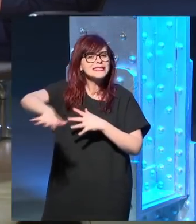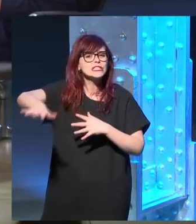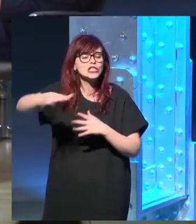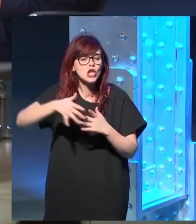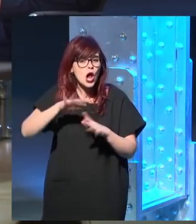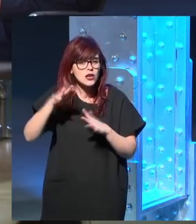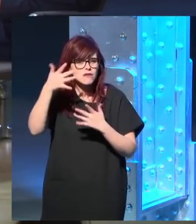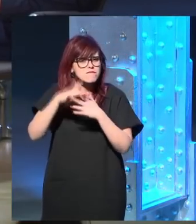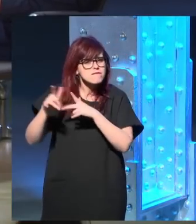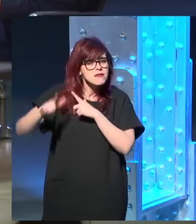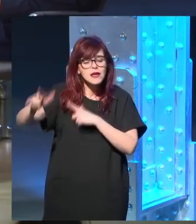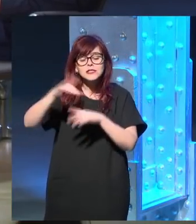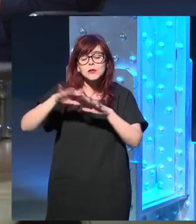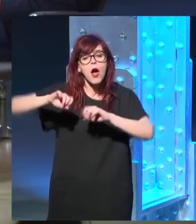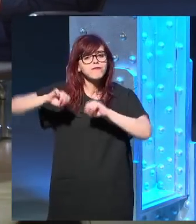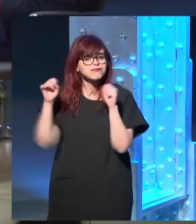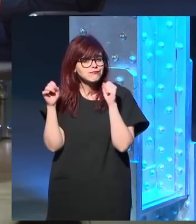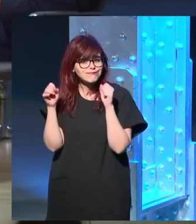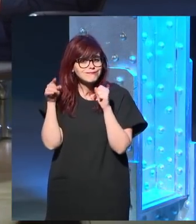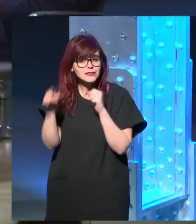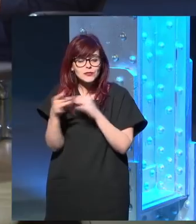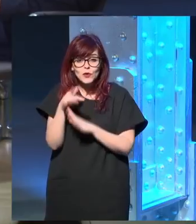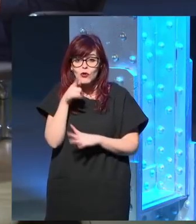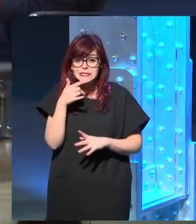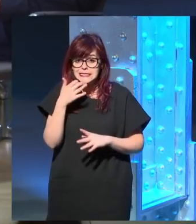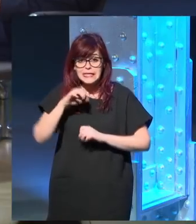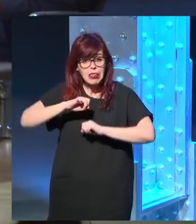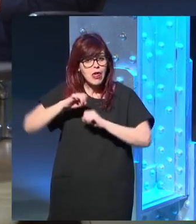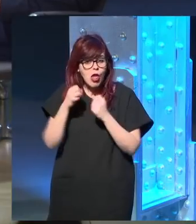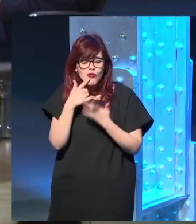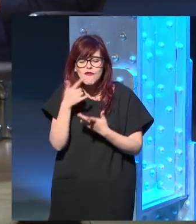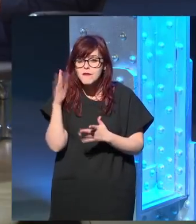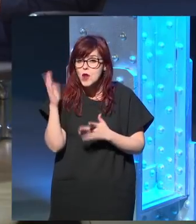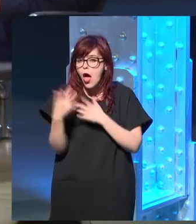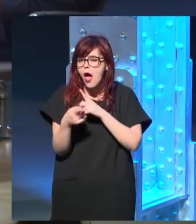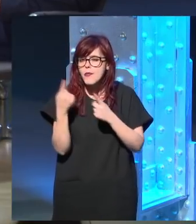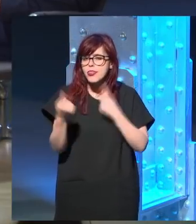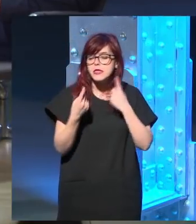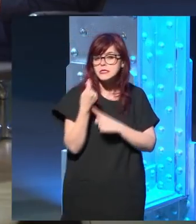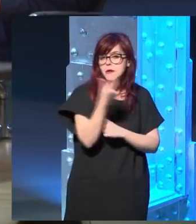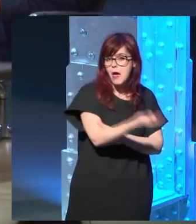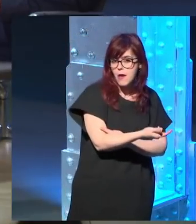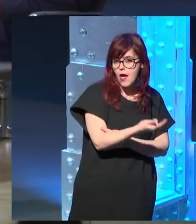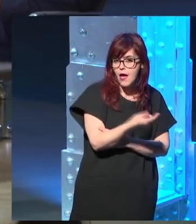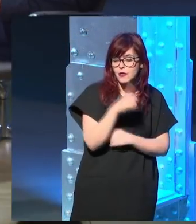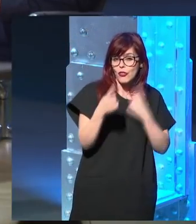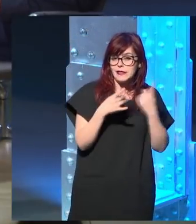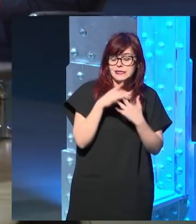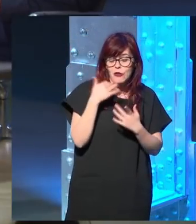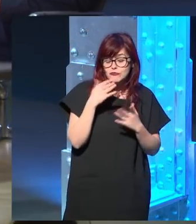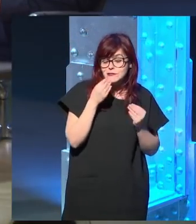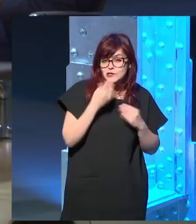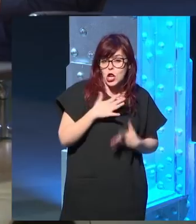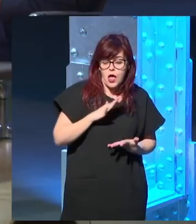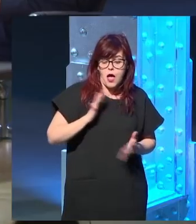pero estaba encerrado en la quinta dimensión no hacía daño pero a veces se escapaba se producían agujeros en